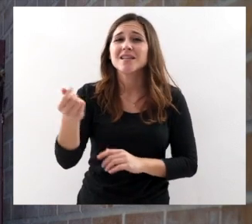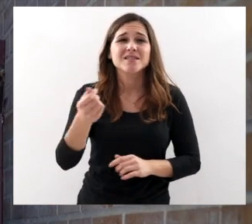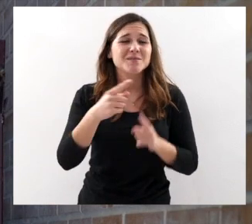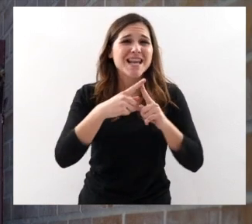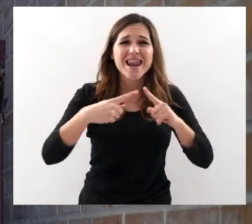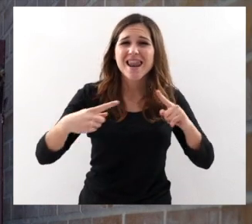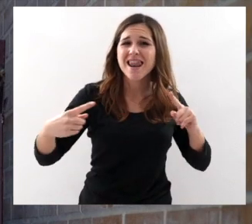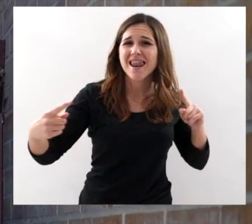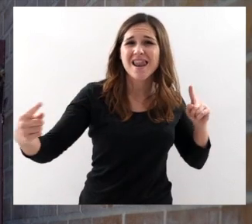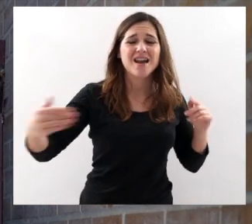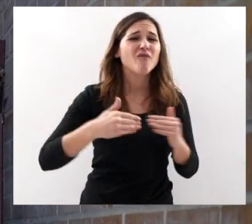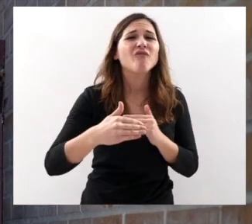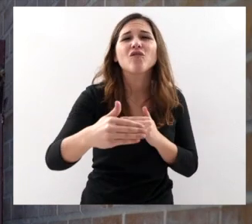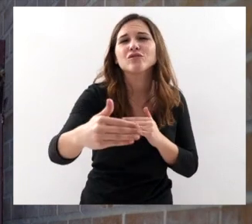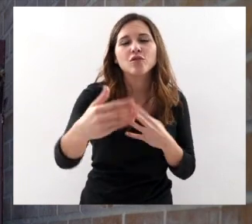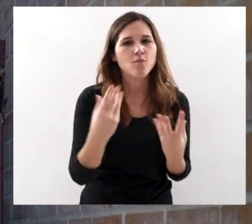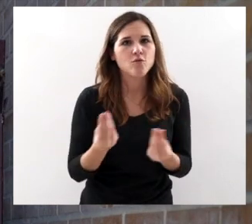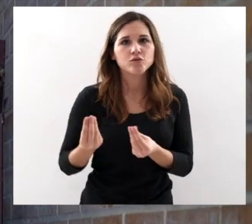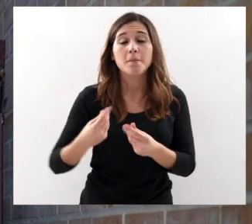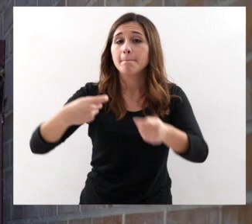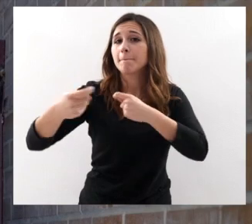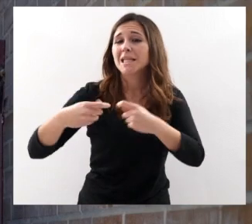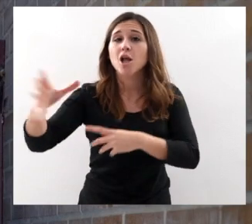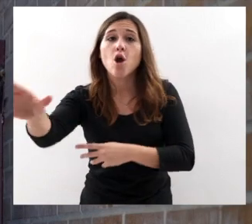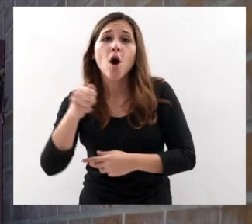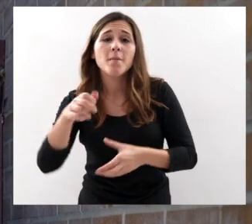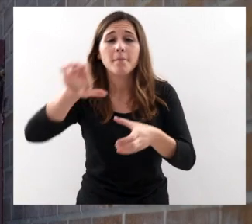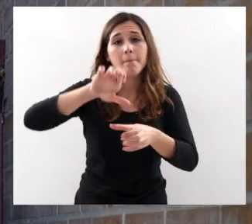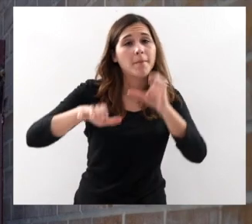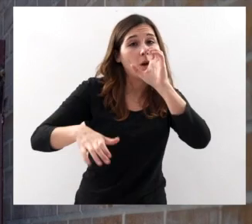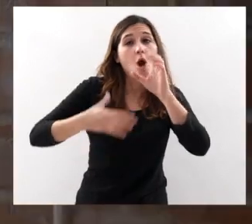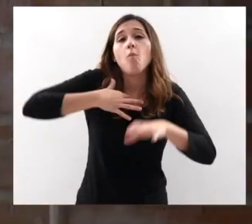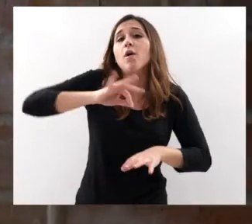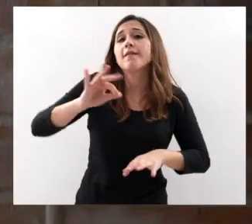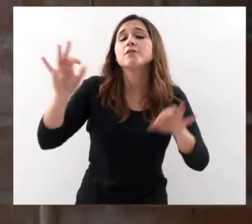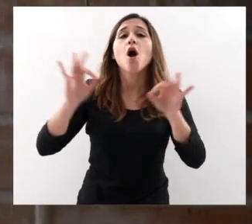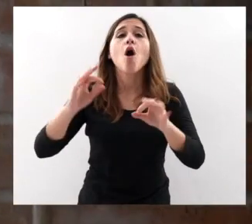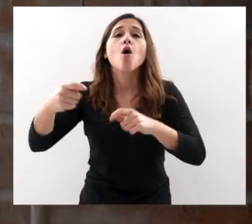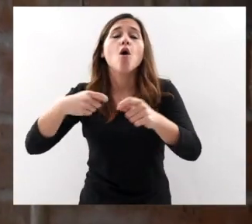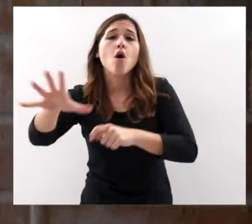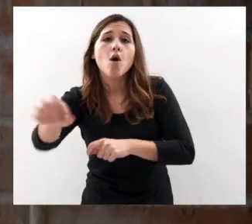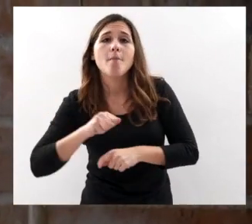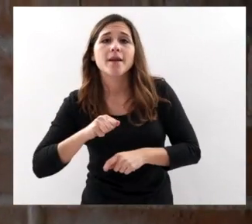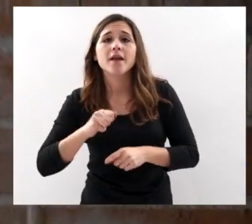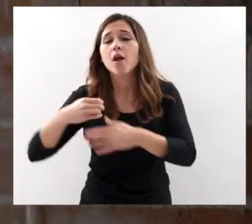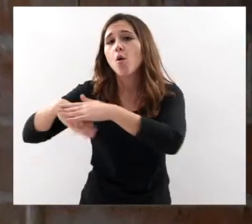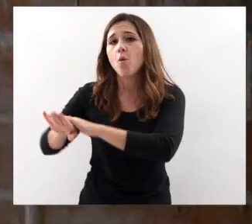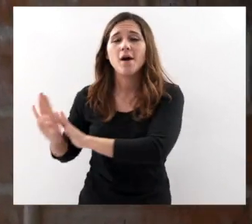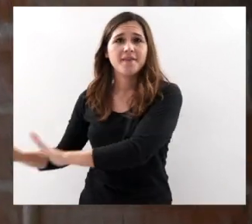consumido en el momento En el cual sale al mercado Como posteriormente almacenado En las condiciones mejores